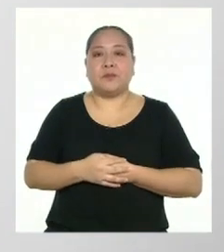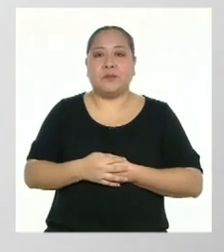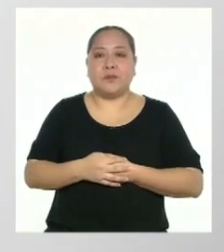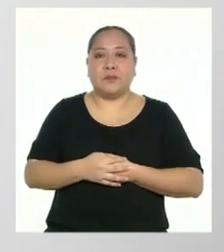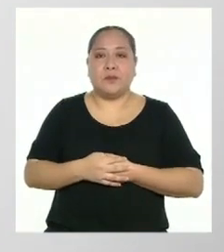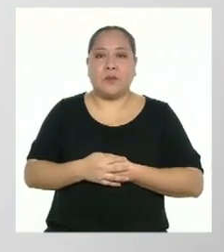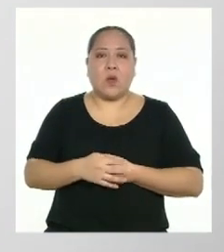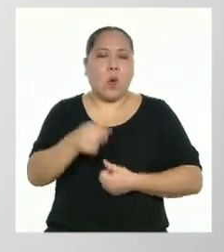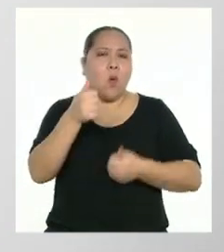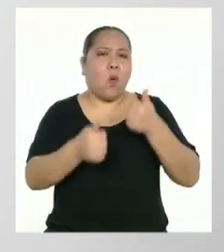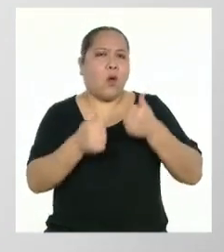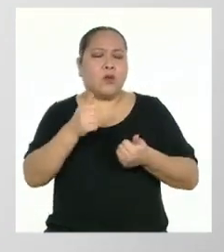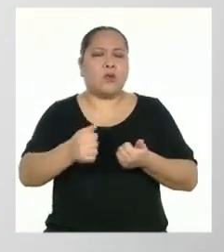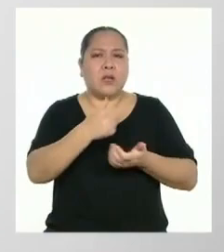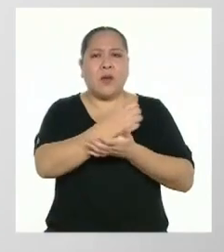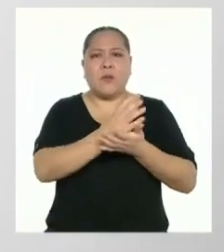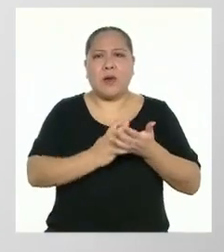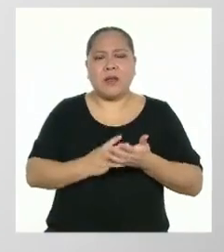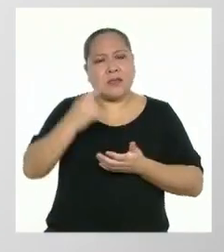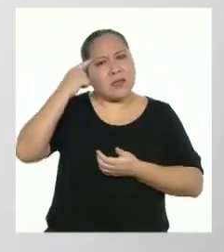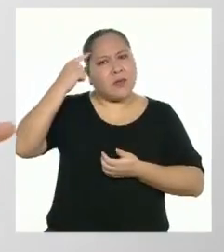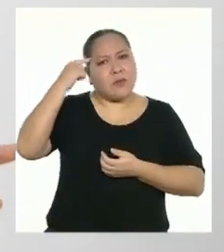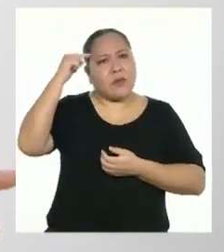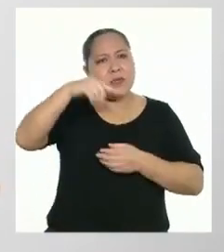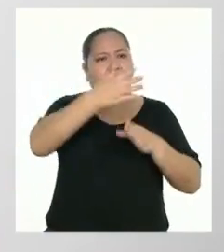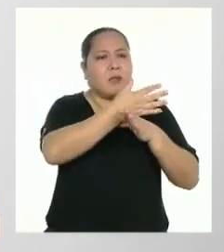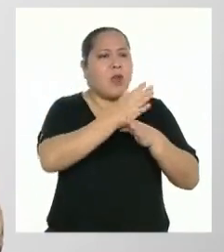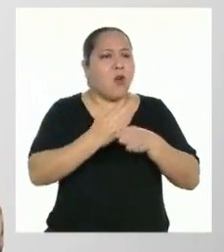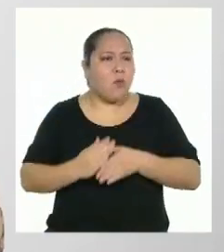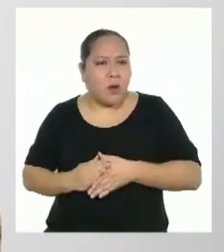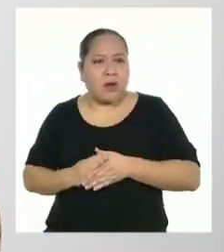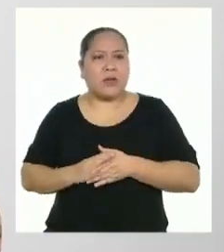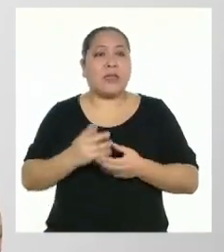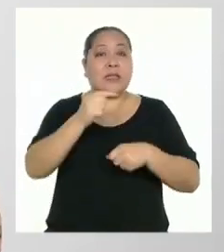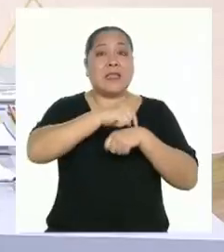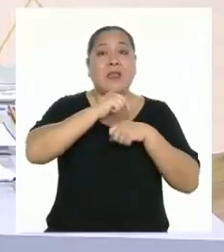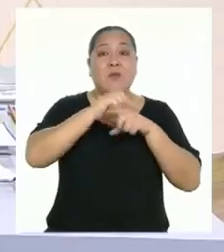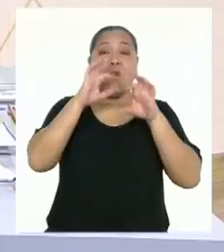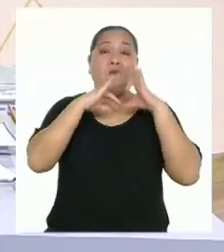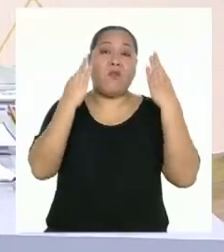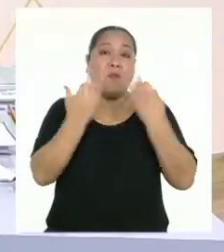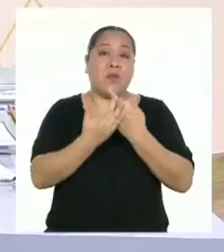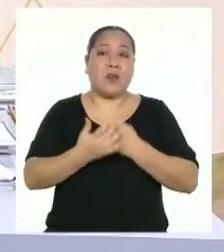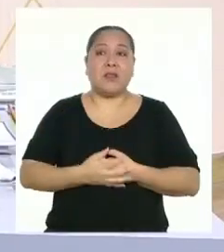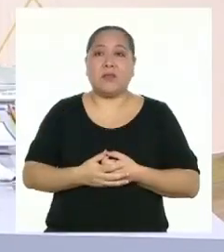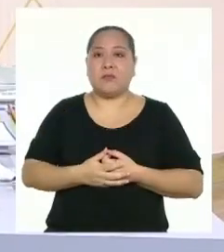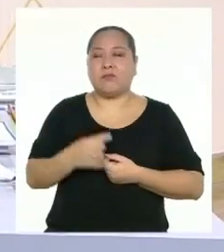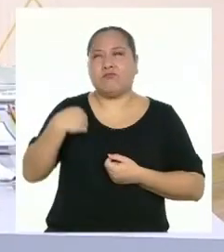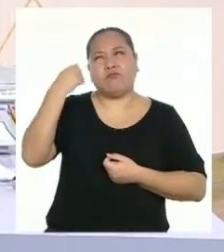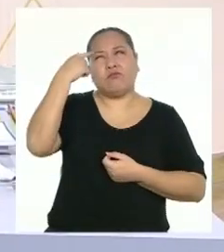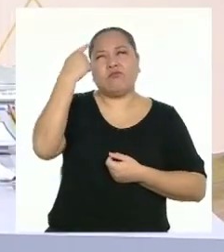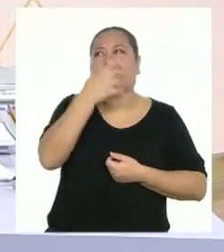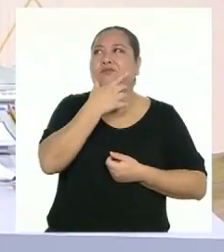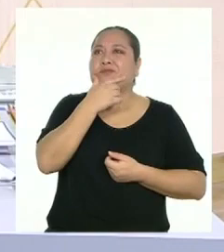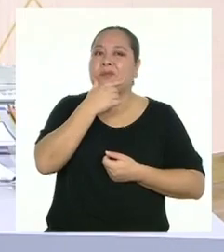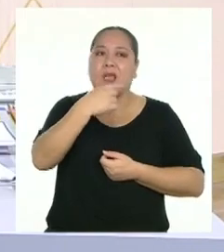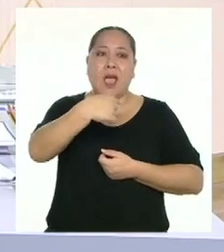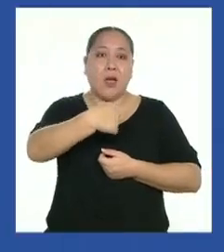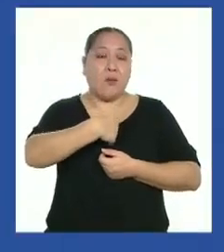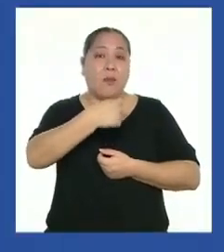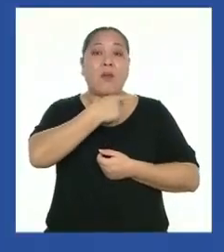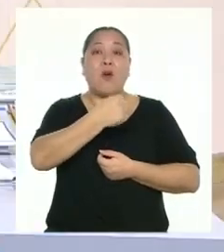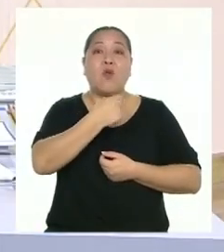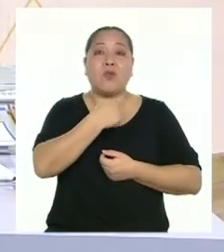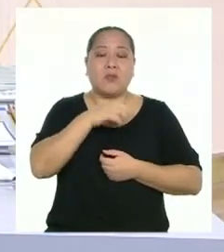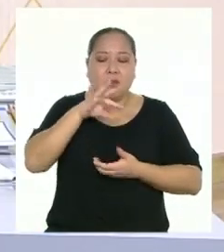¿Qué opciones se les ocurre para compartir tiempo en familia? Personalmente, a mí me encantan los